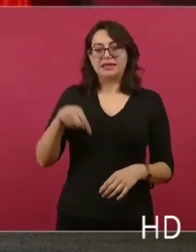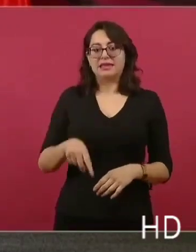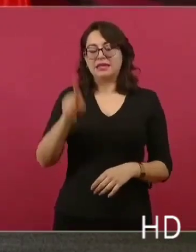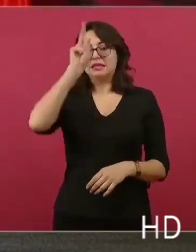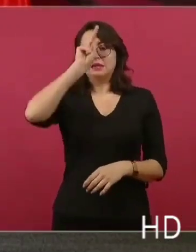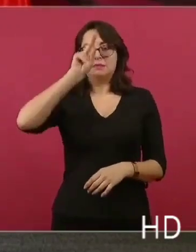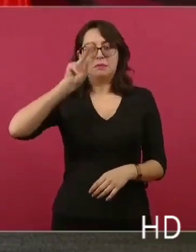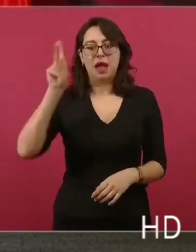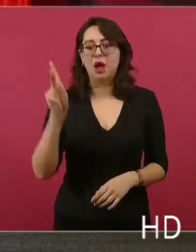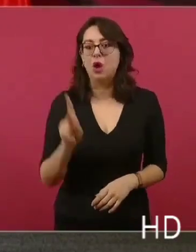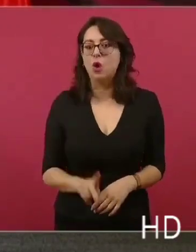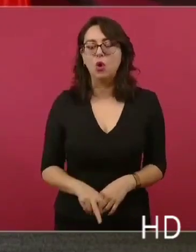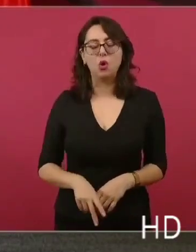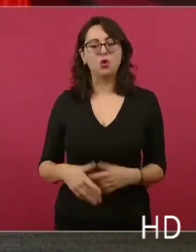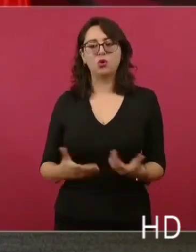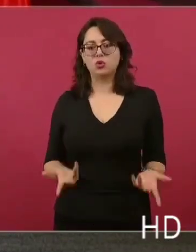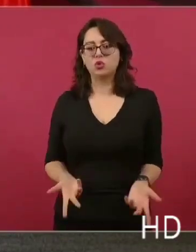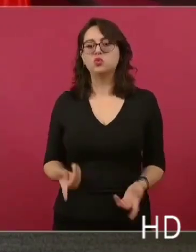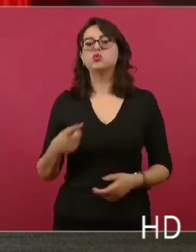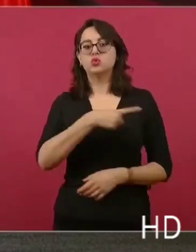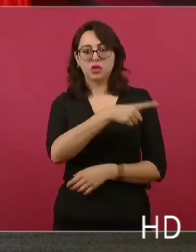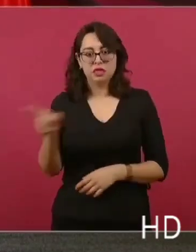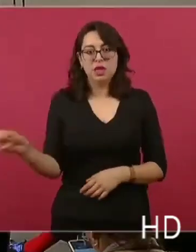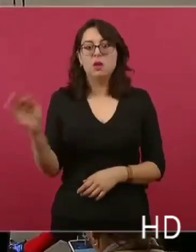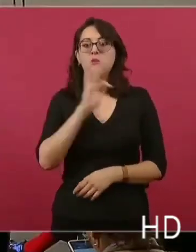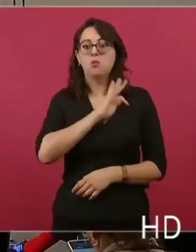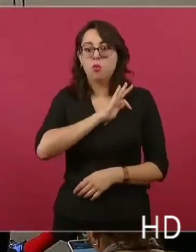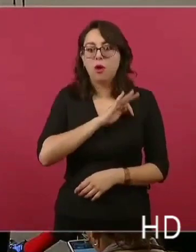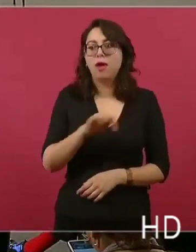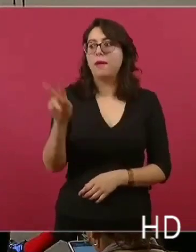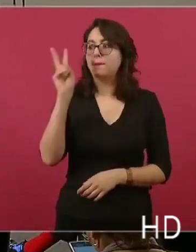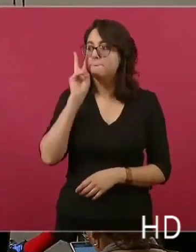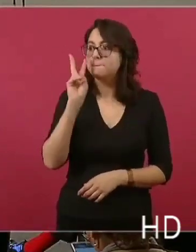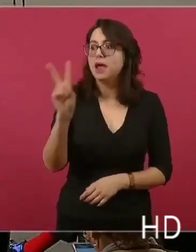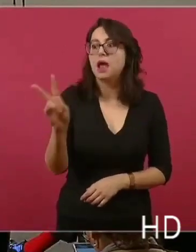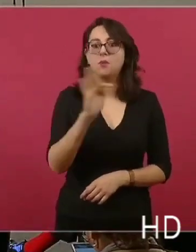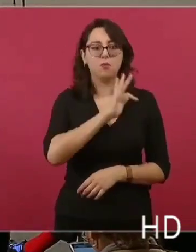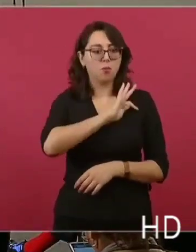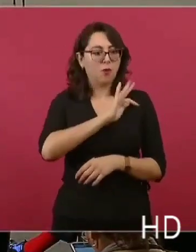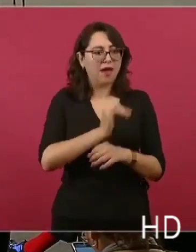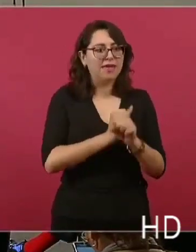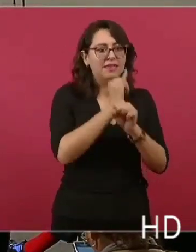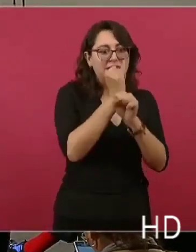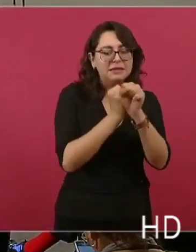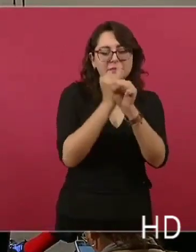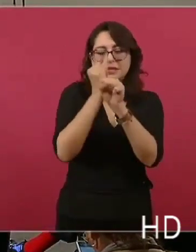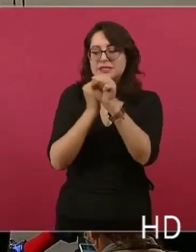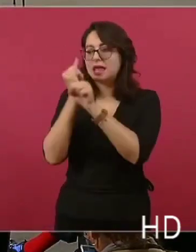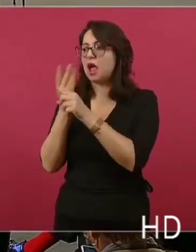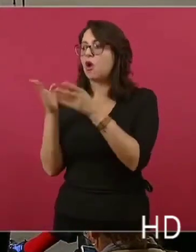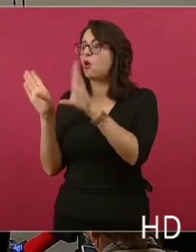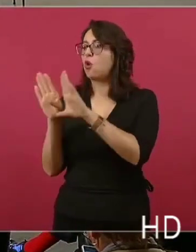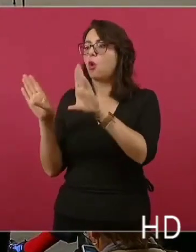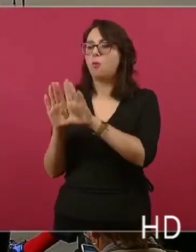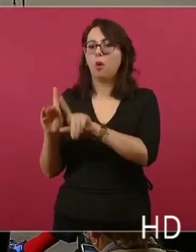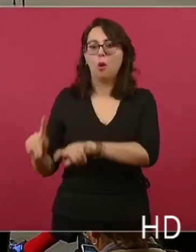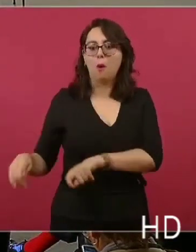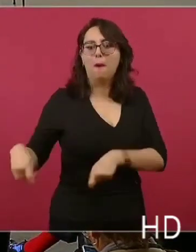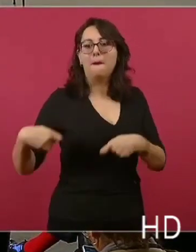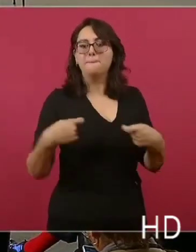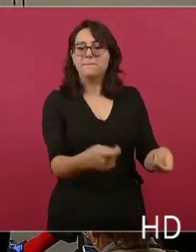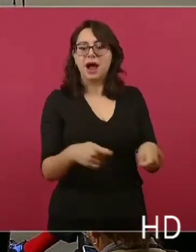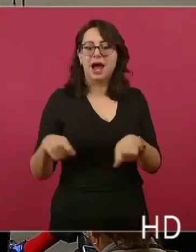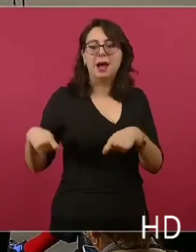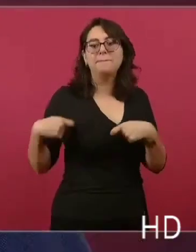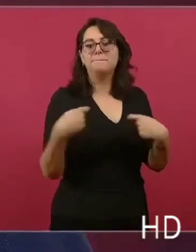la gente que llevó, que observó el fenómeno de la privatización de recursos públicos y de propiedad